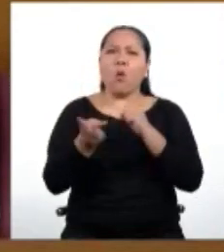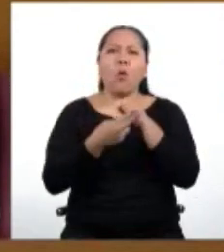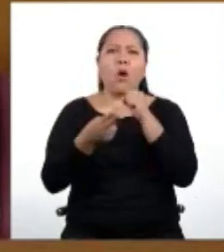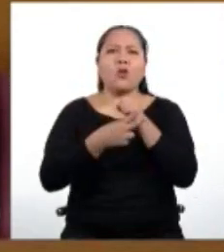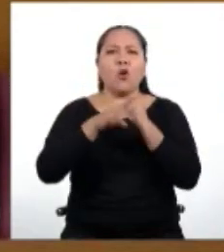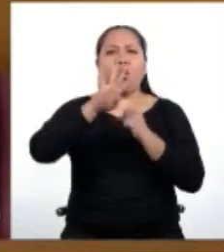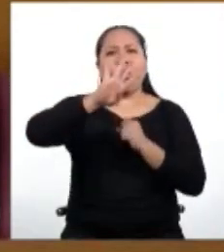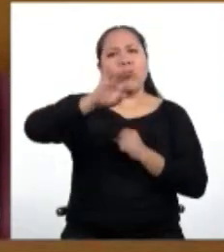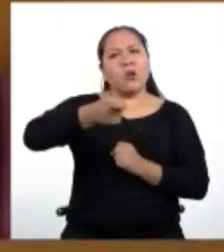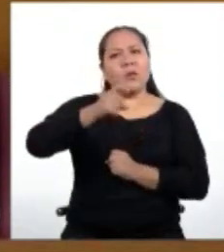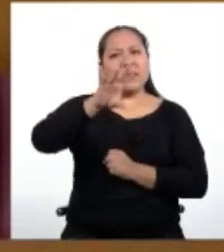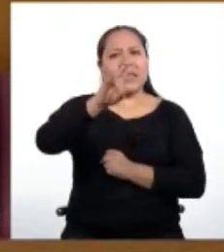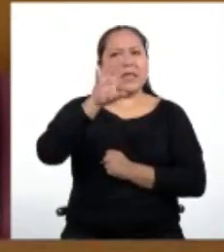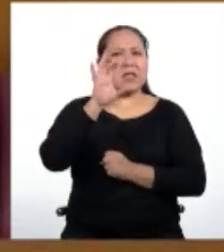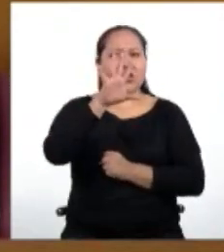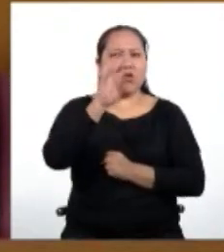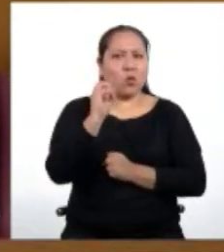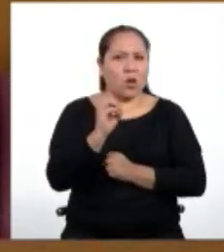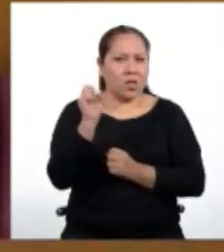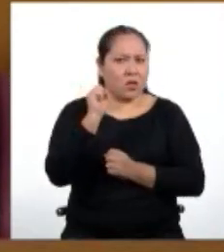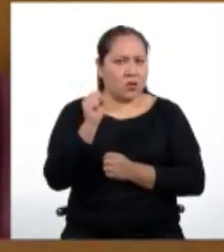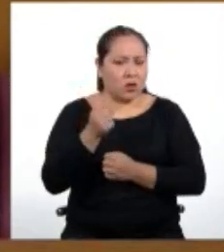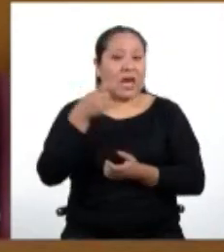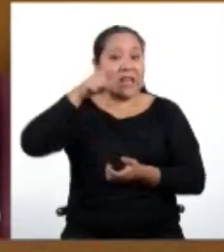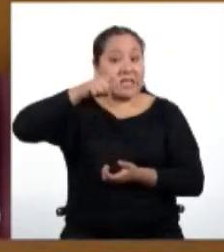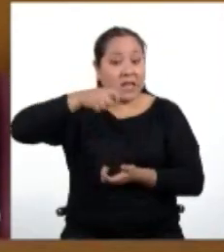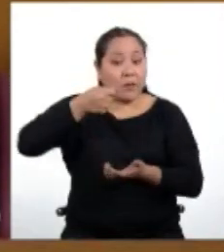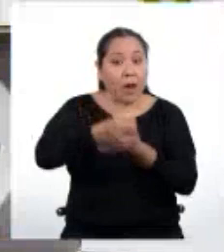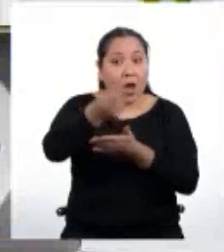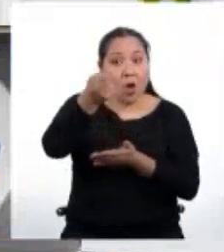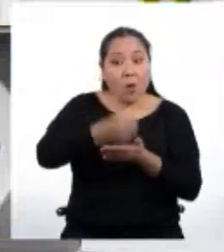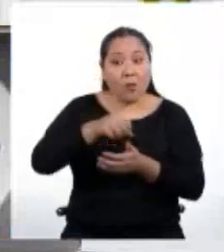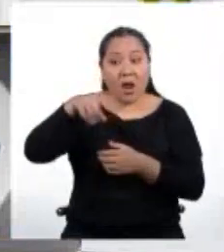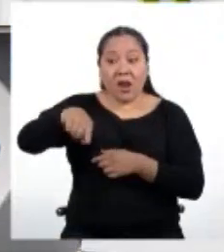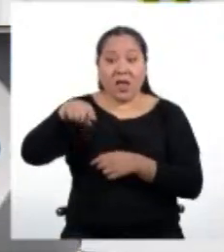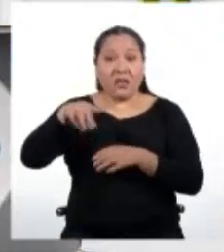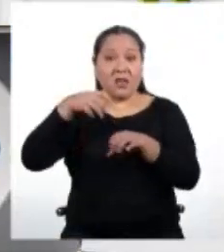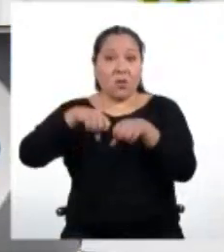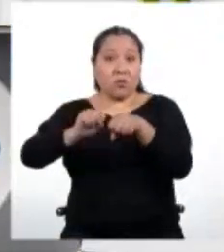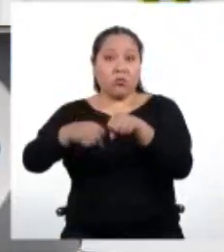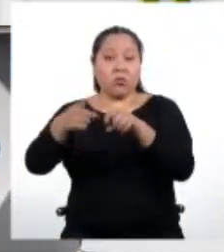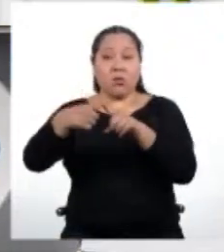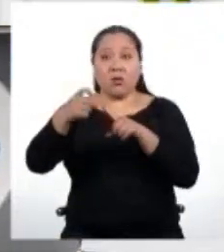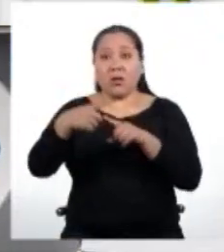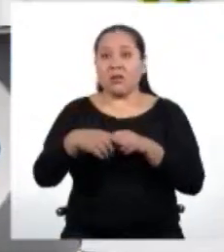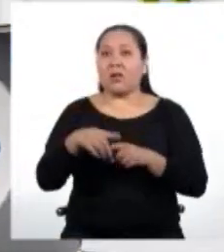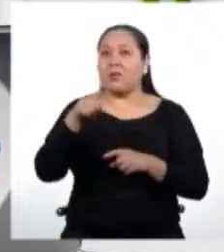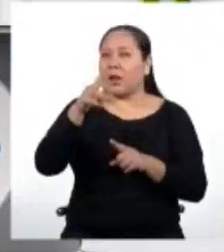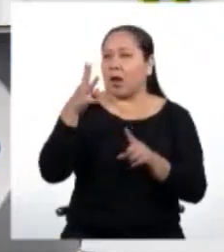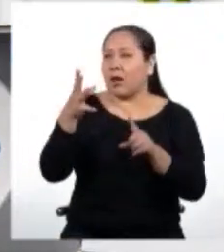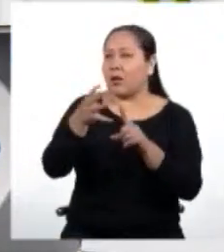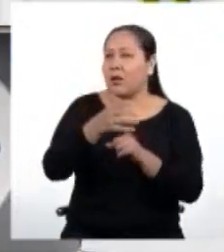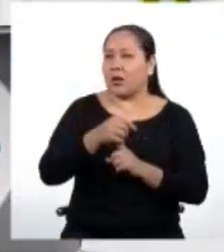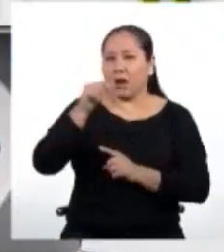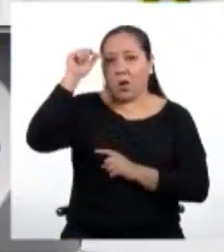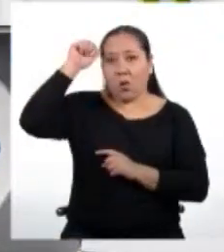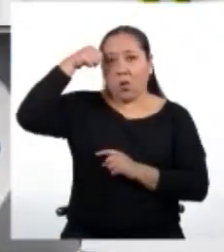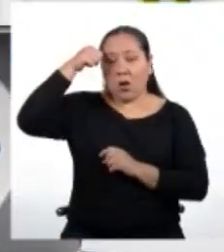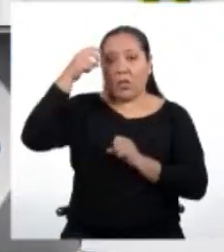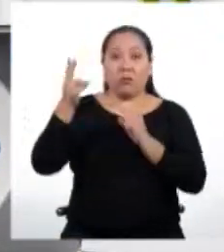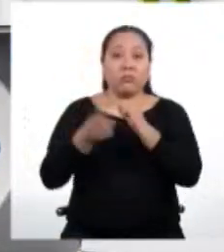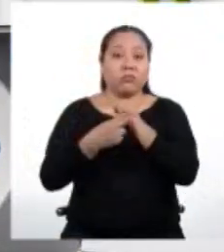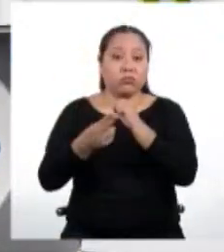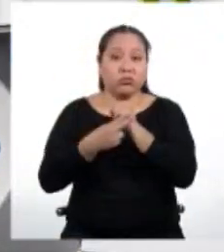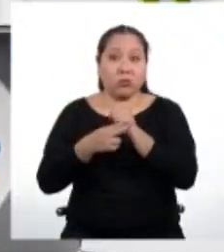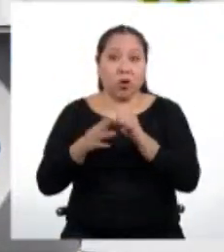.750 soles que necesitaba para comprar la motocar? Para lograrlo, recordemos que el monto total que ahorró Hugo es